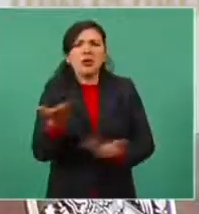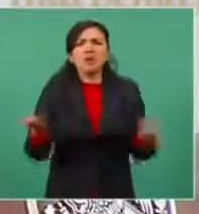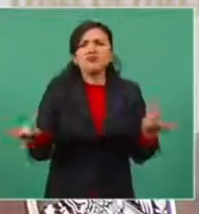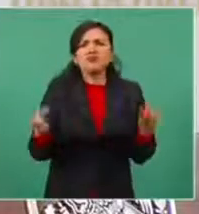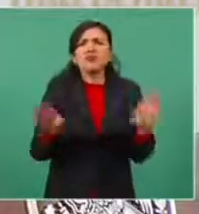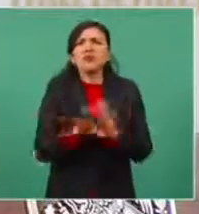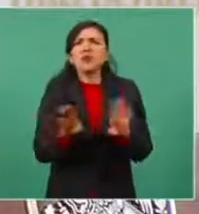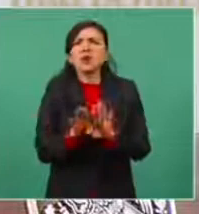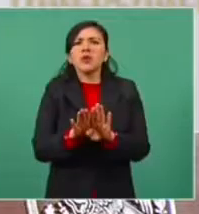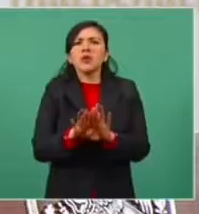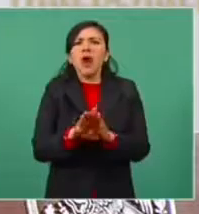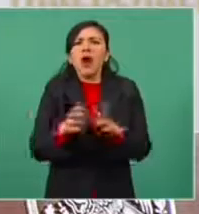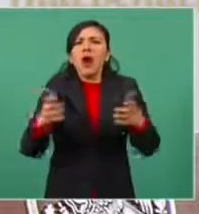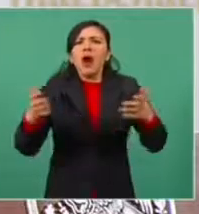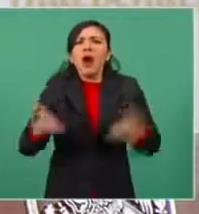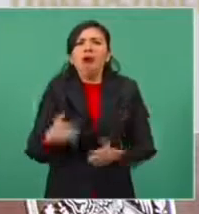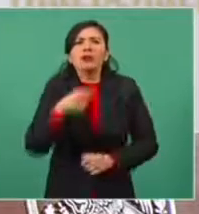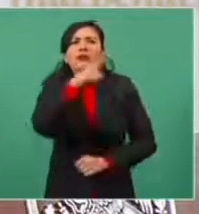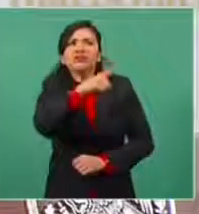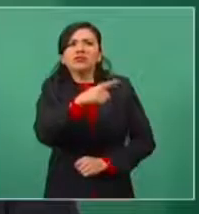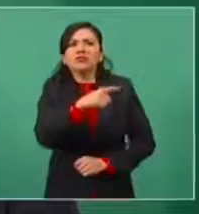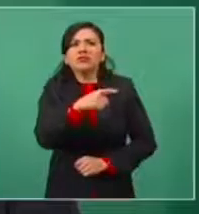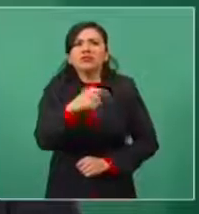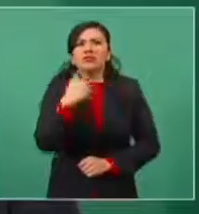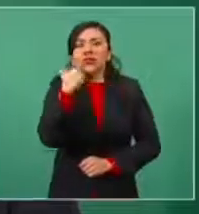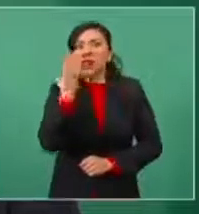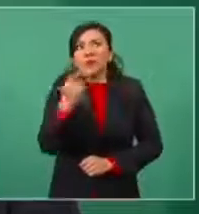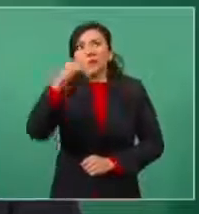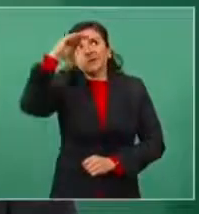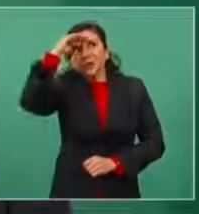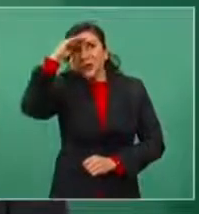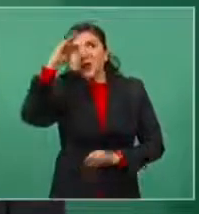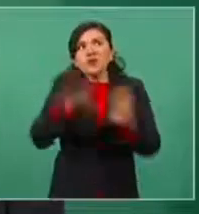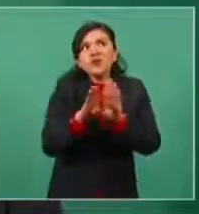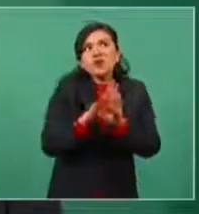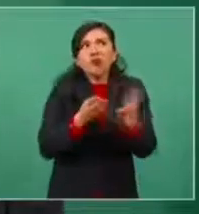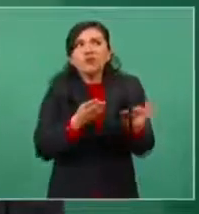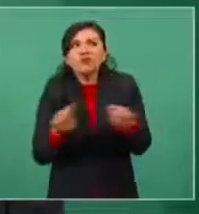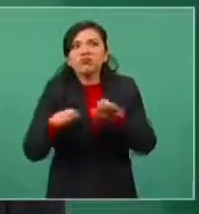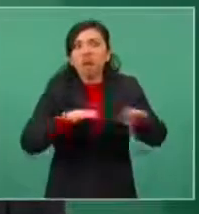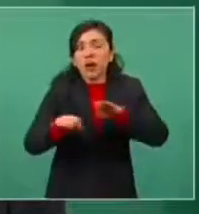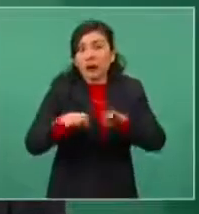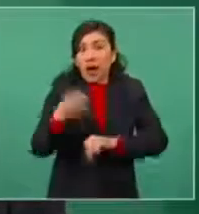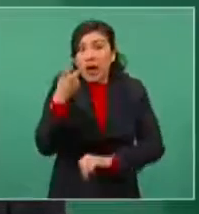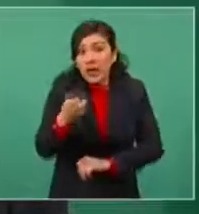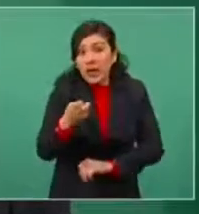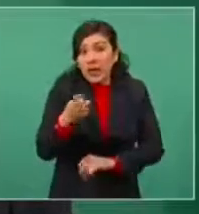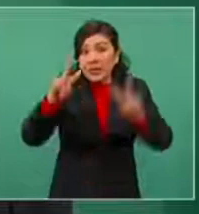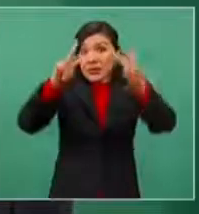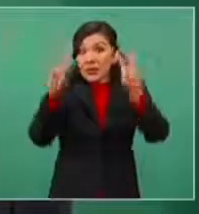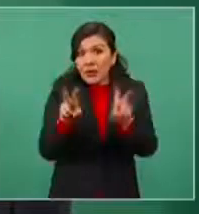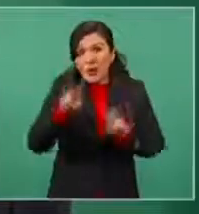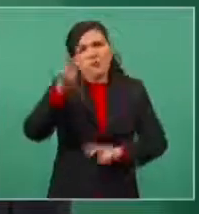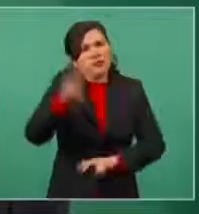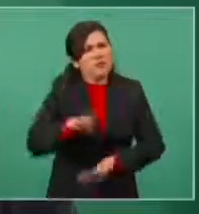actuar, más repito, es un asunto grave,